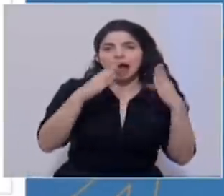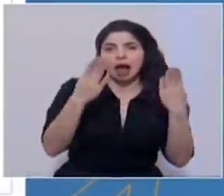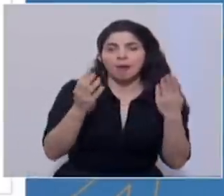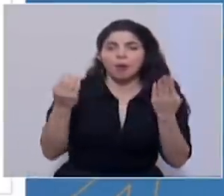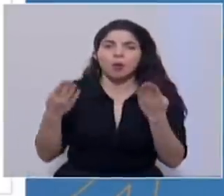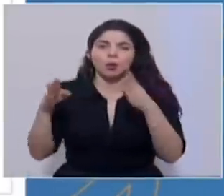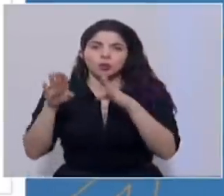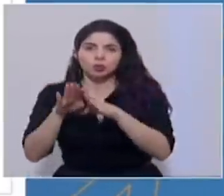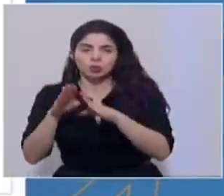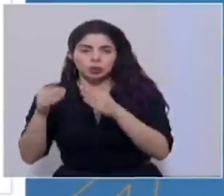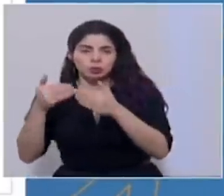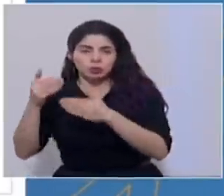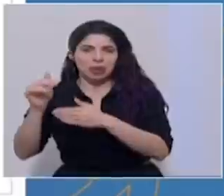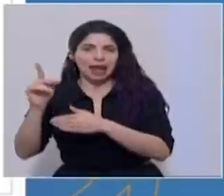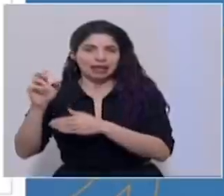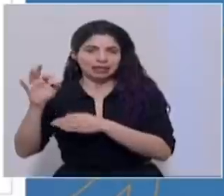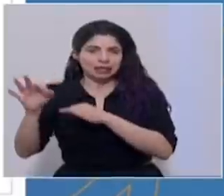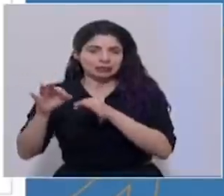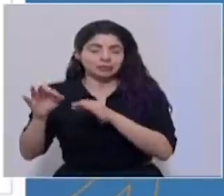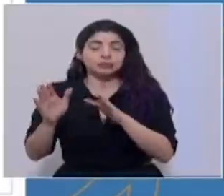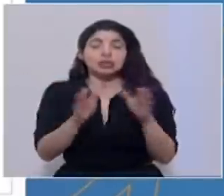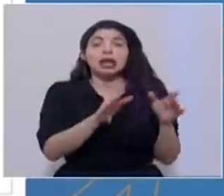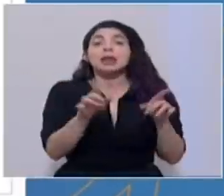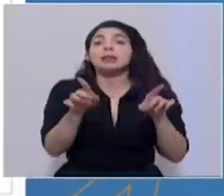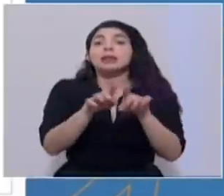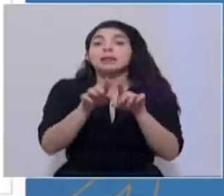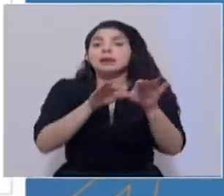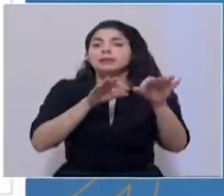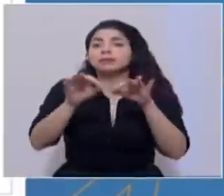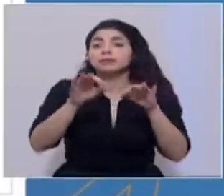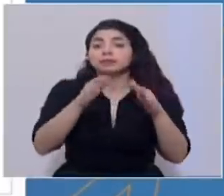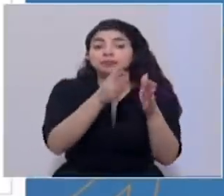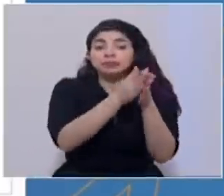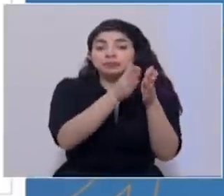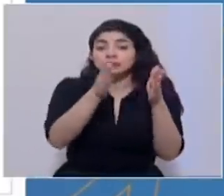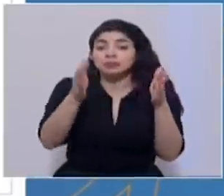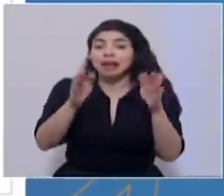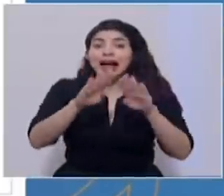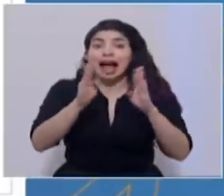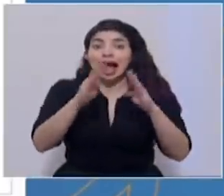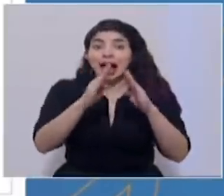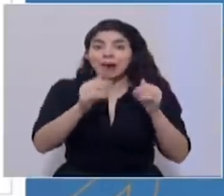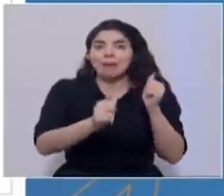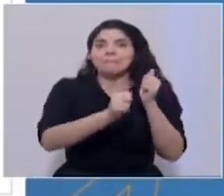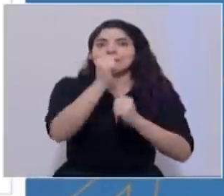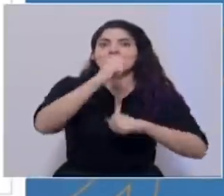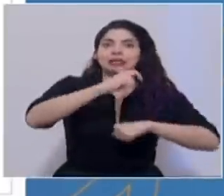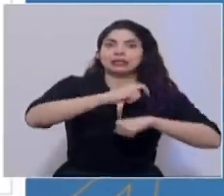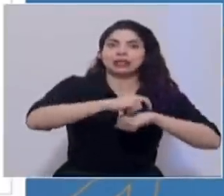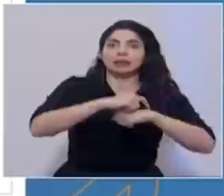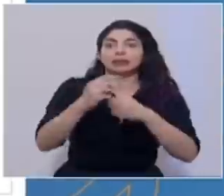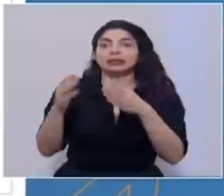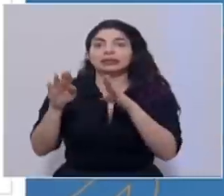de cierre. También es importante indicar que la fase de apertura debe ser mayor a la del cierre para poder